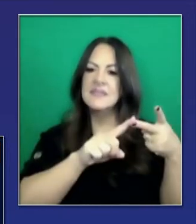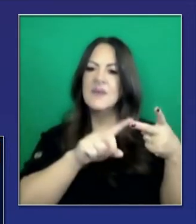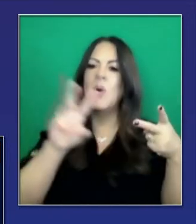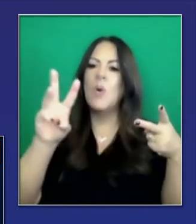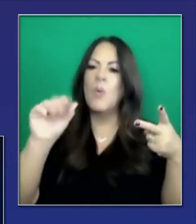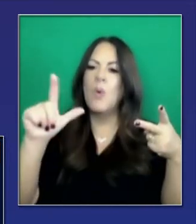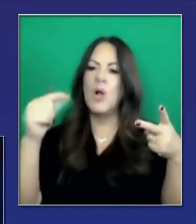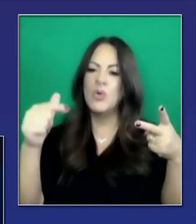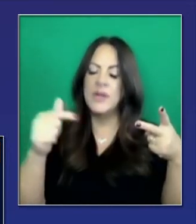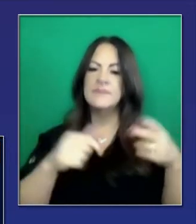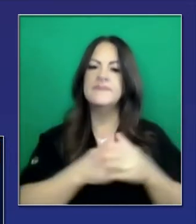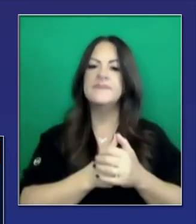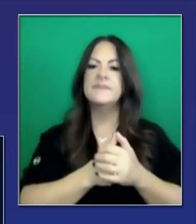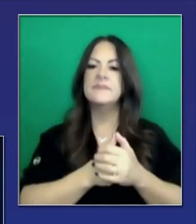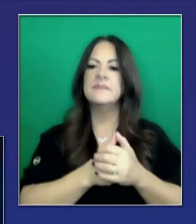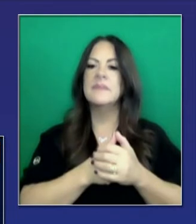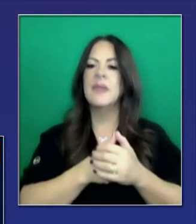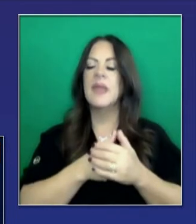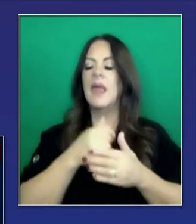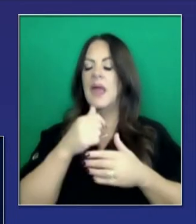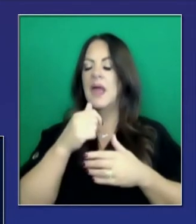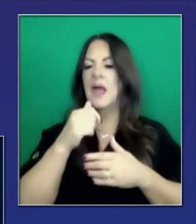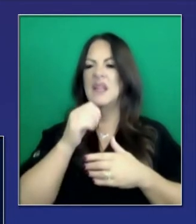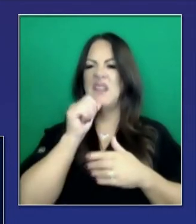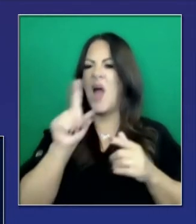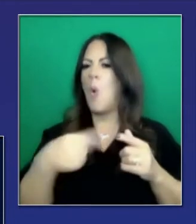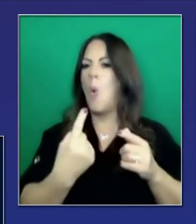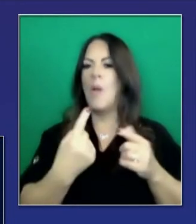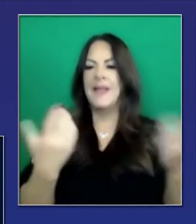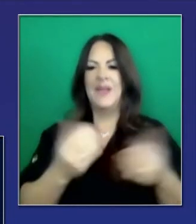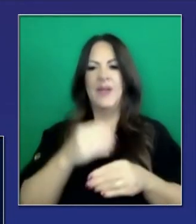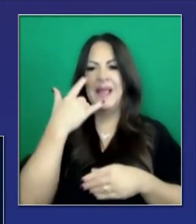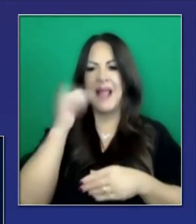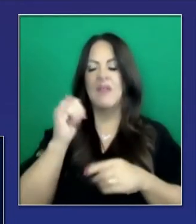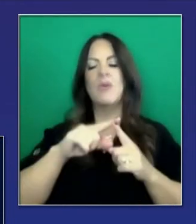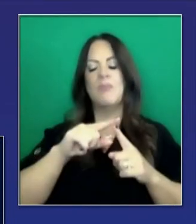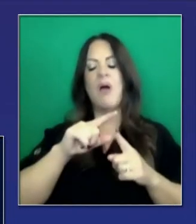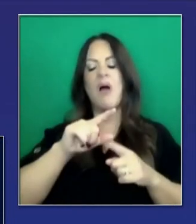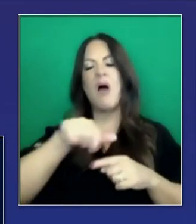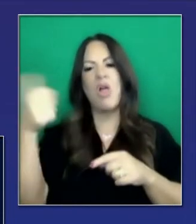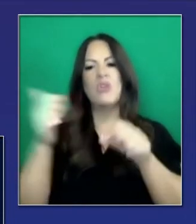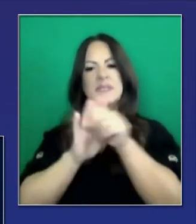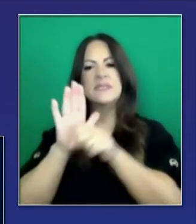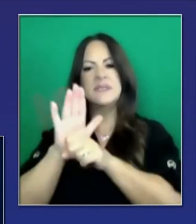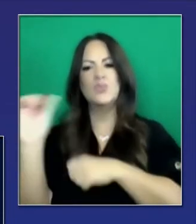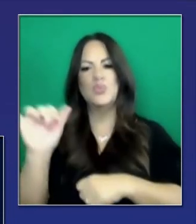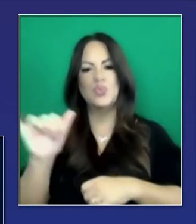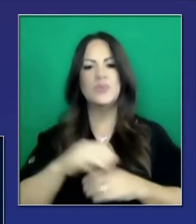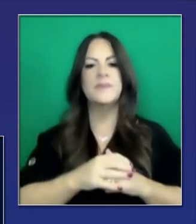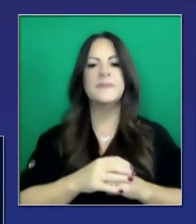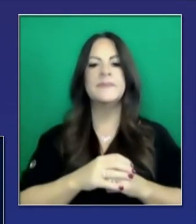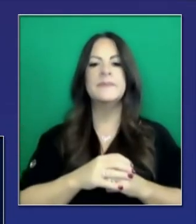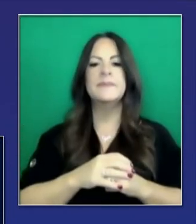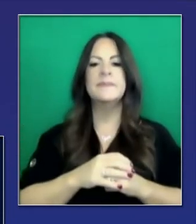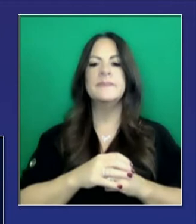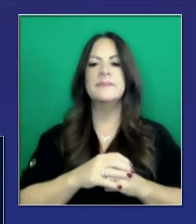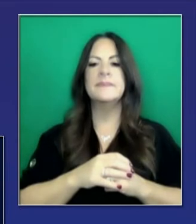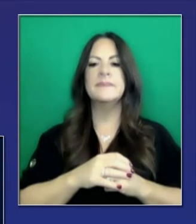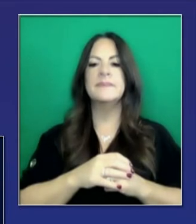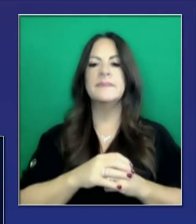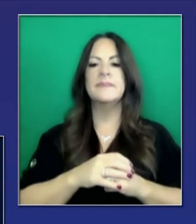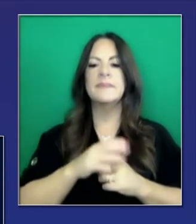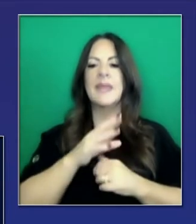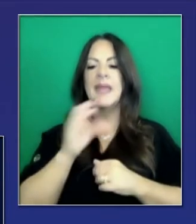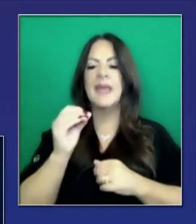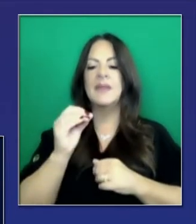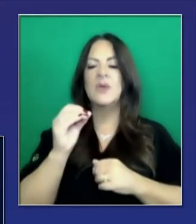país también. No es único para California. Estamos anunciándolo nosotros hoy que está empezando. Y el reporte breve